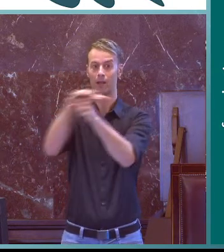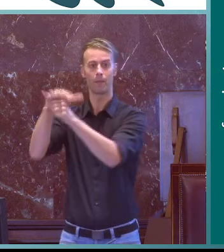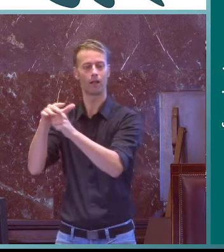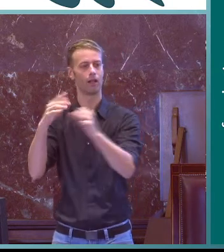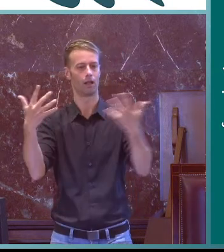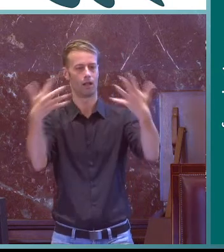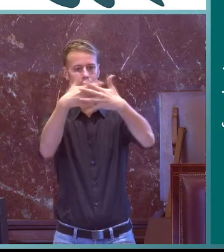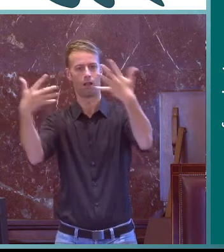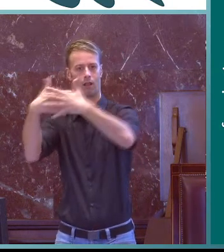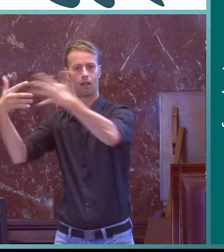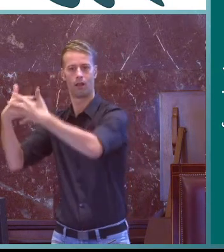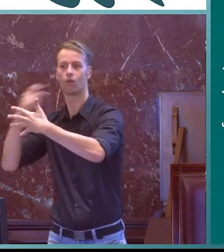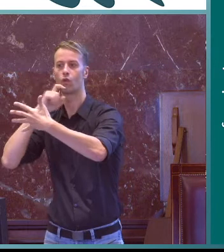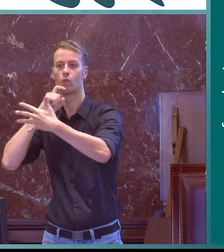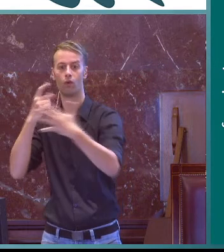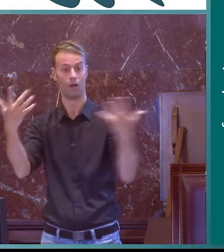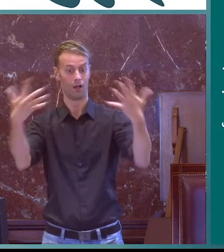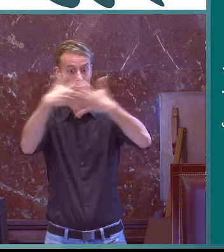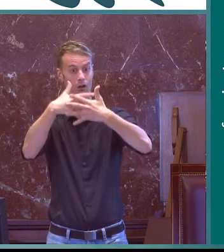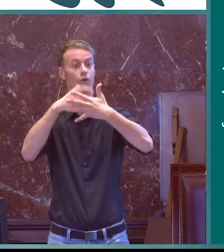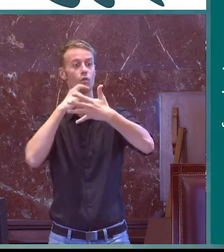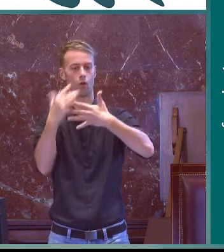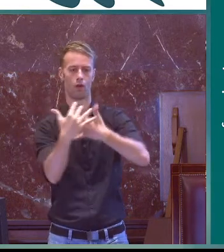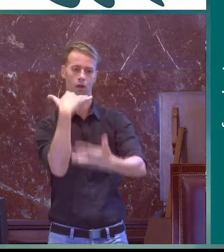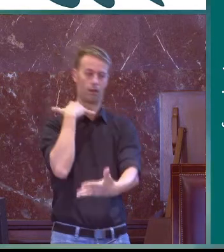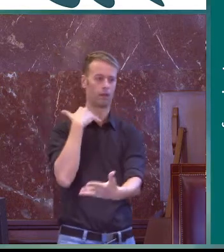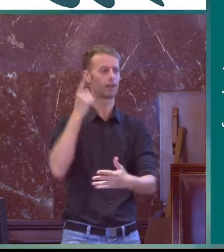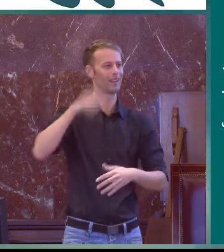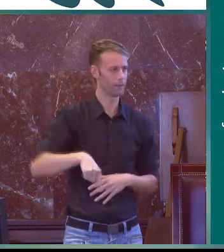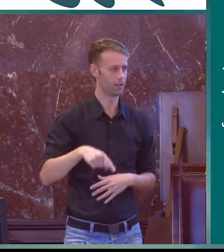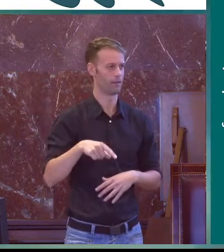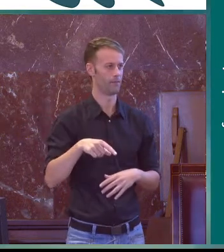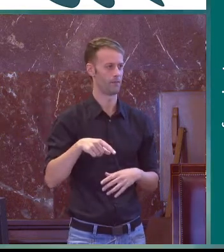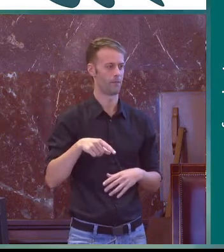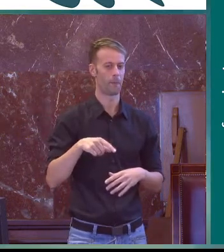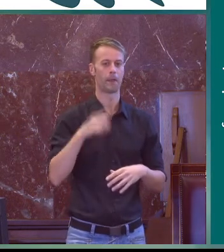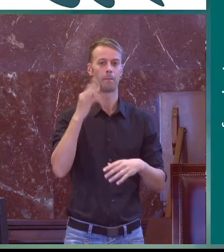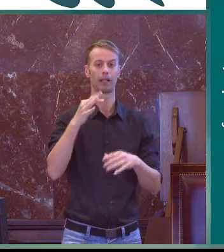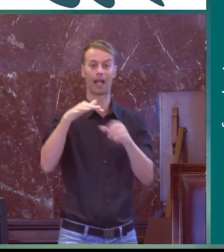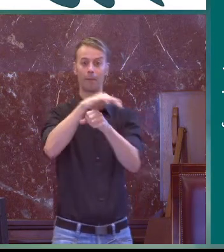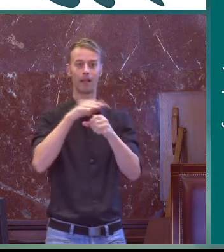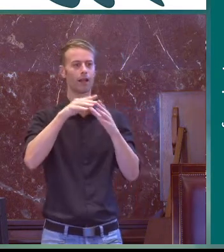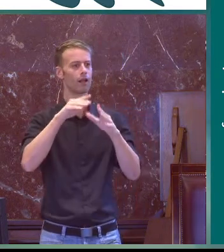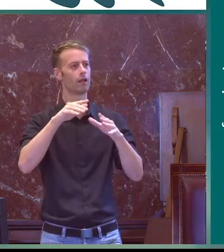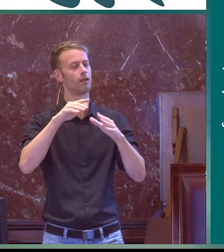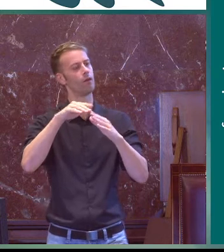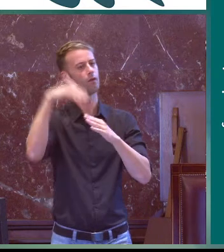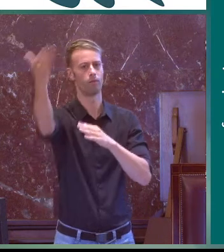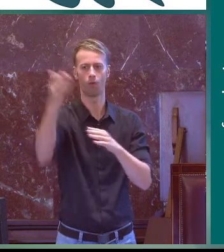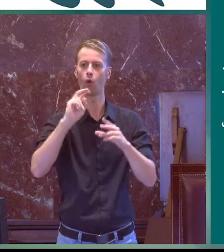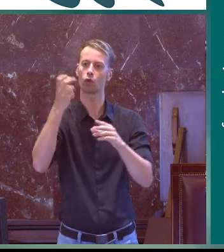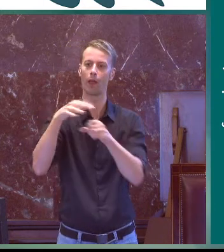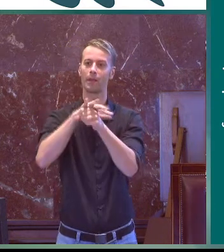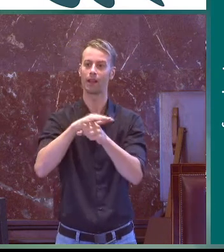siempre cada ambiente influye en cada cada uno de los ambientes influye en otro ambiente y todos ellos en